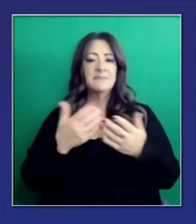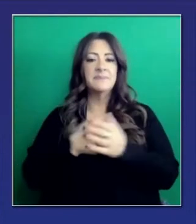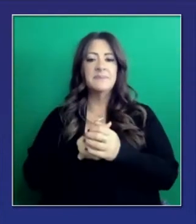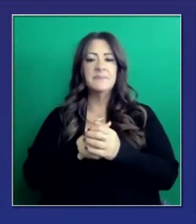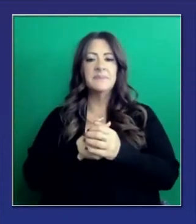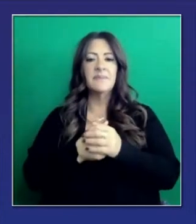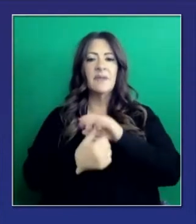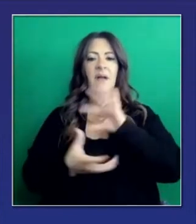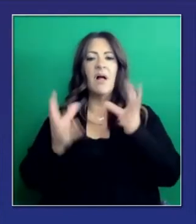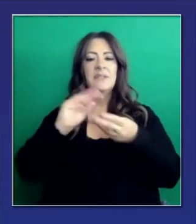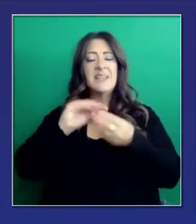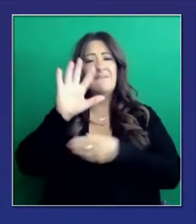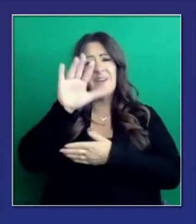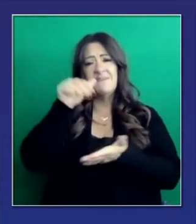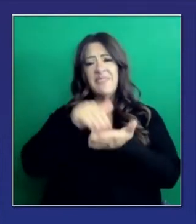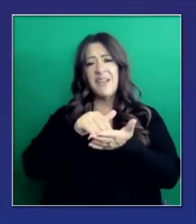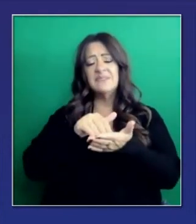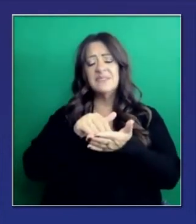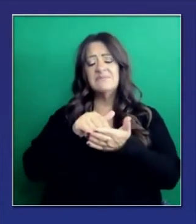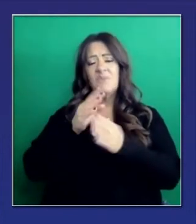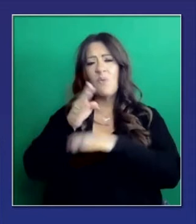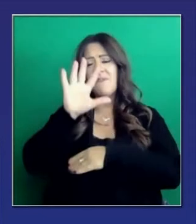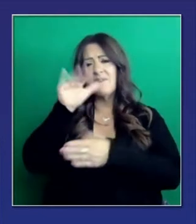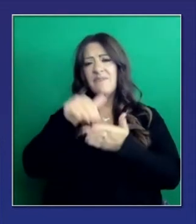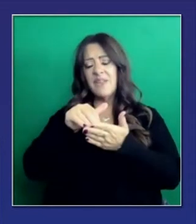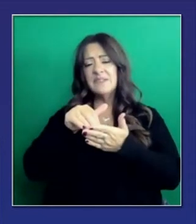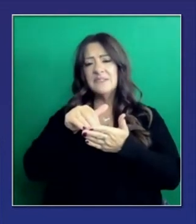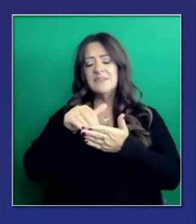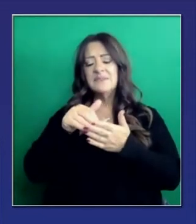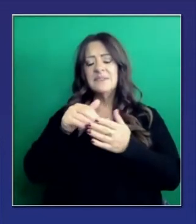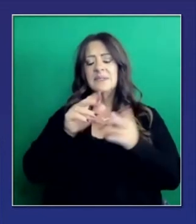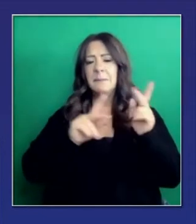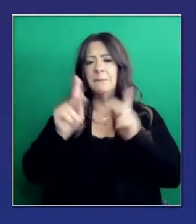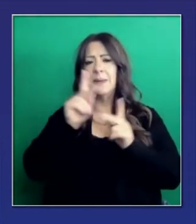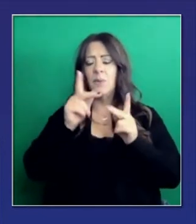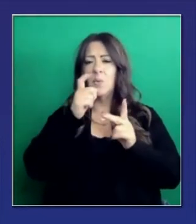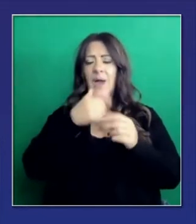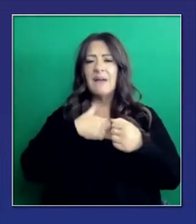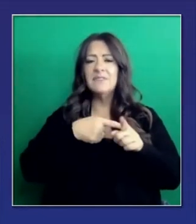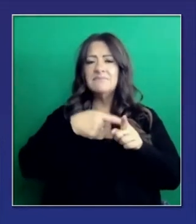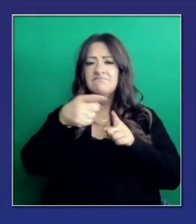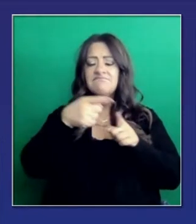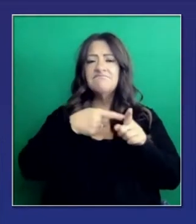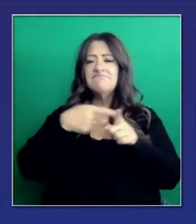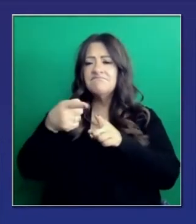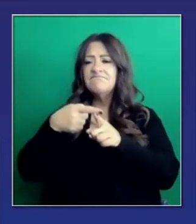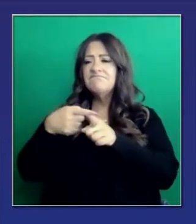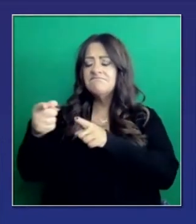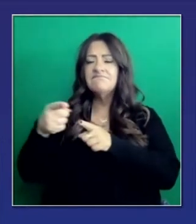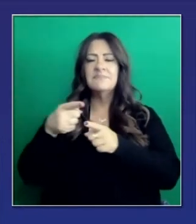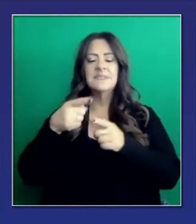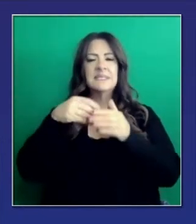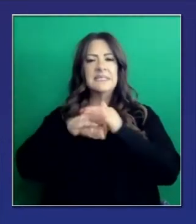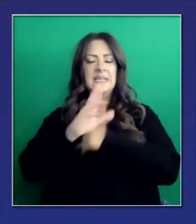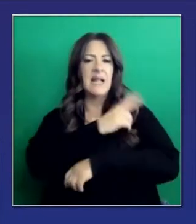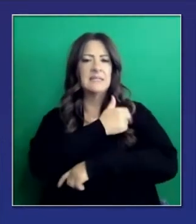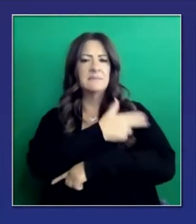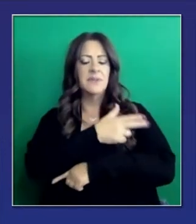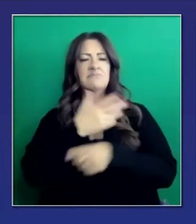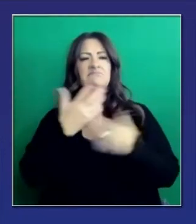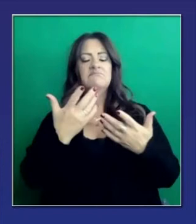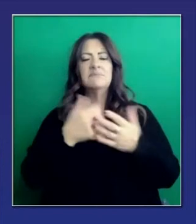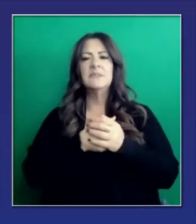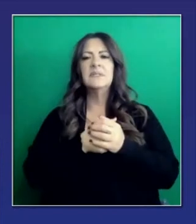personal clínico que ha sido desplegado. Eso significa que es capacidad de cuidado intensivo. O sea, que estamos expandiendo la